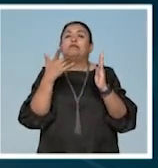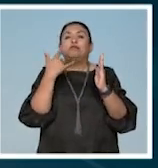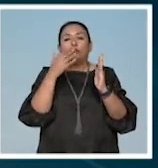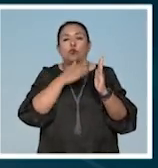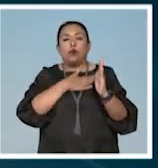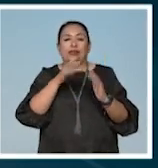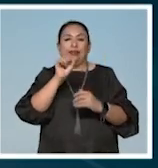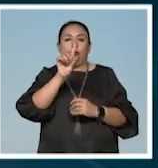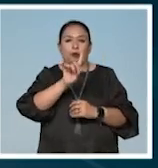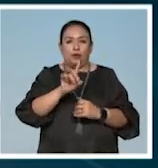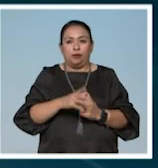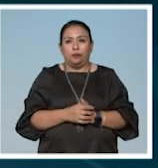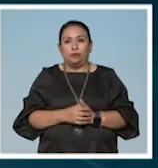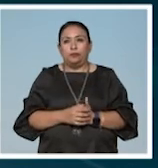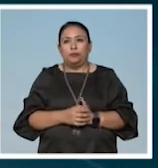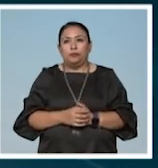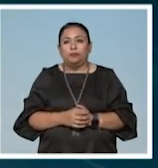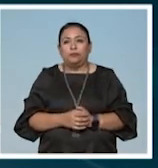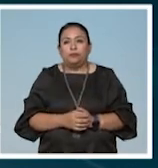muy buen fin de semana